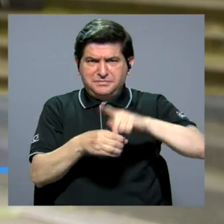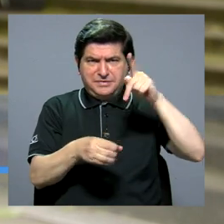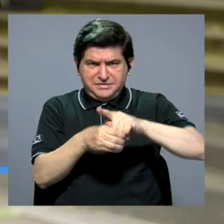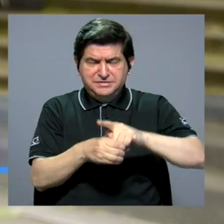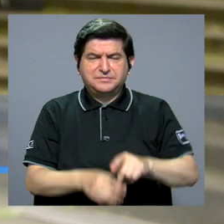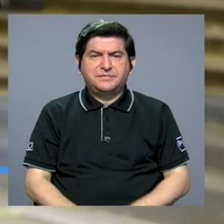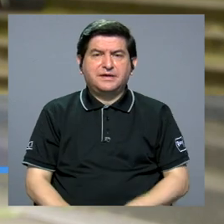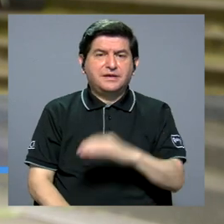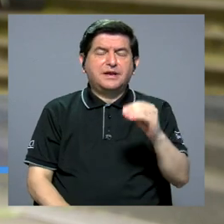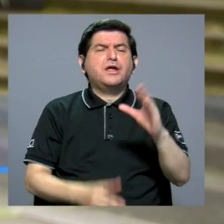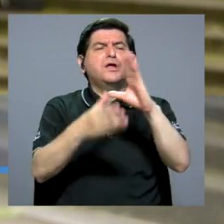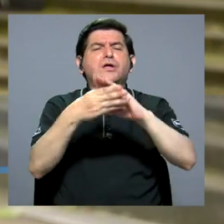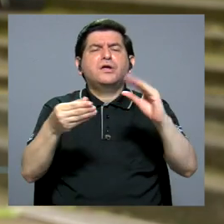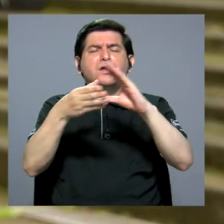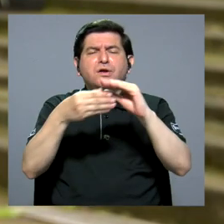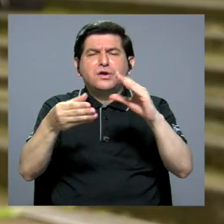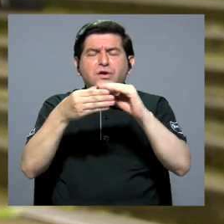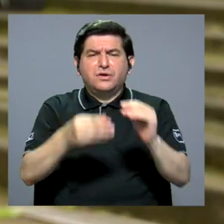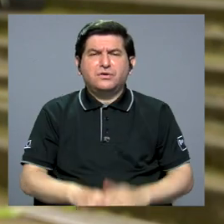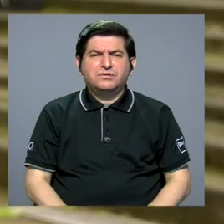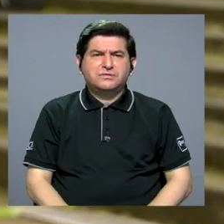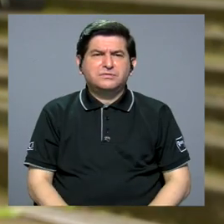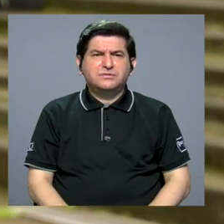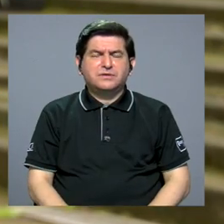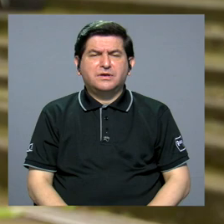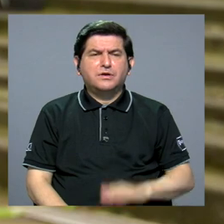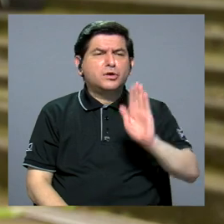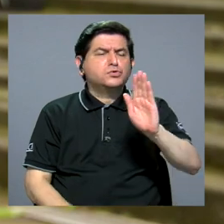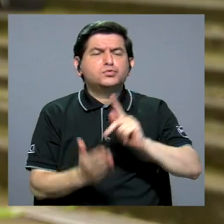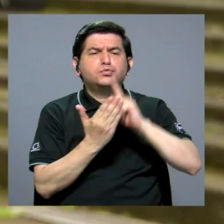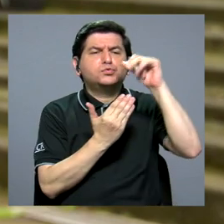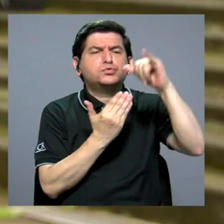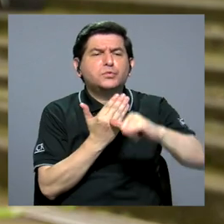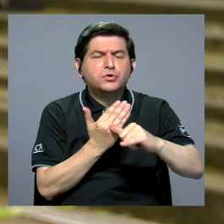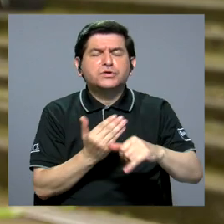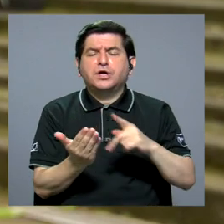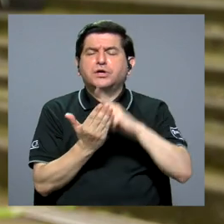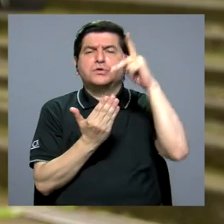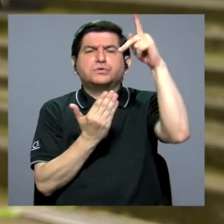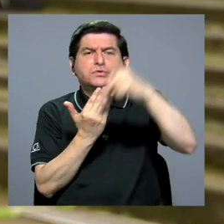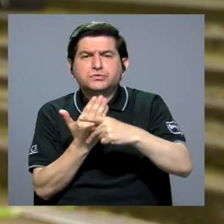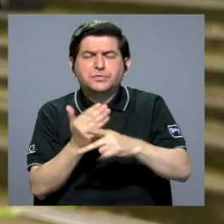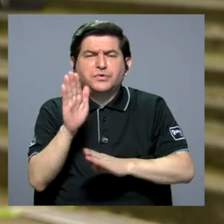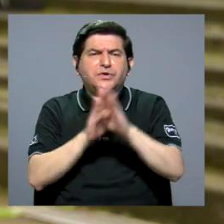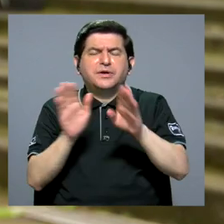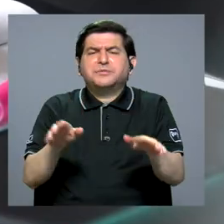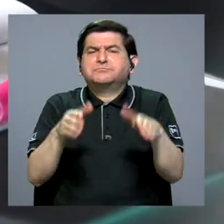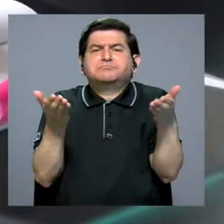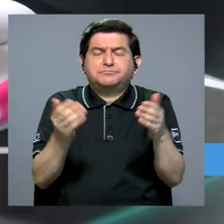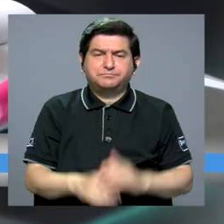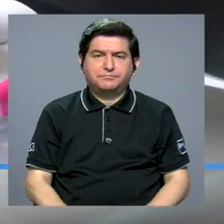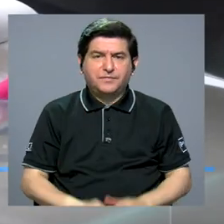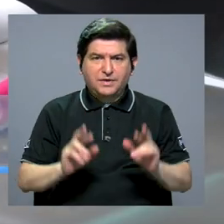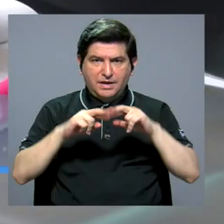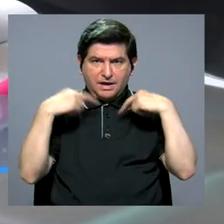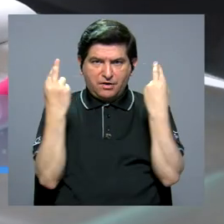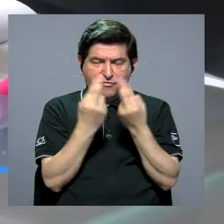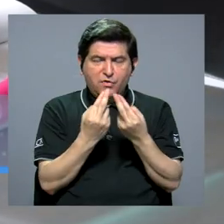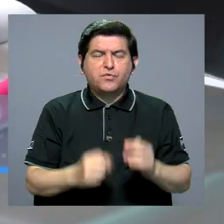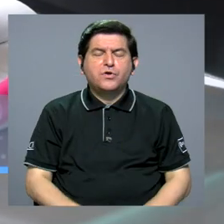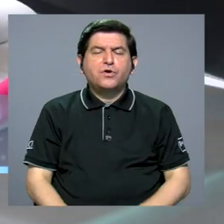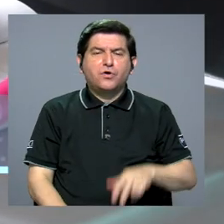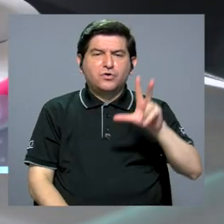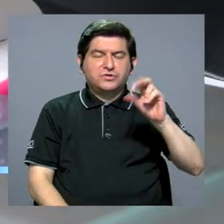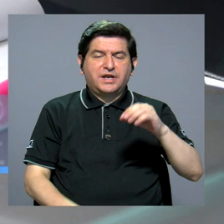parte y nos cuenten por dónde van los proyectos, los programas que desarrollan. El encuentro